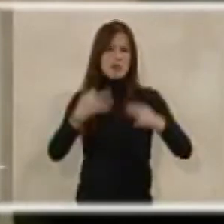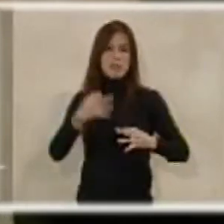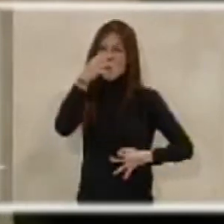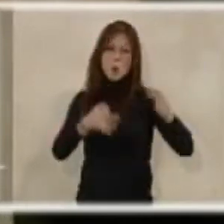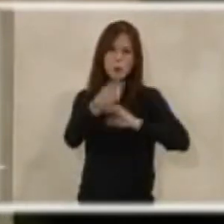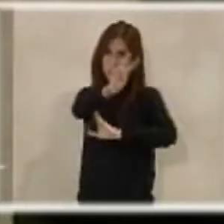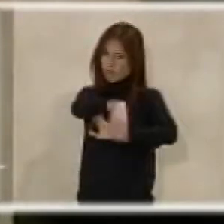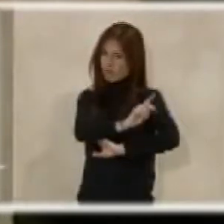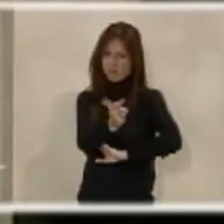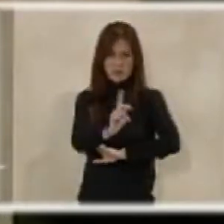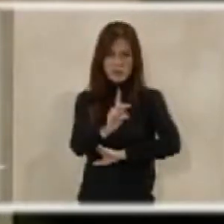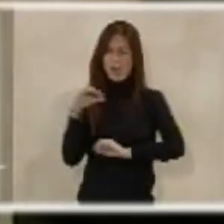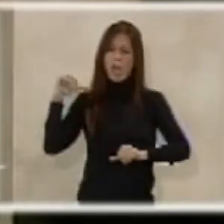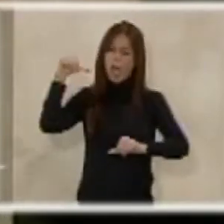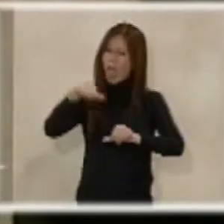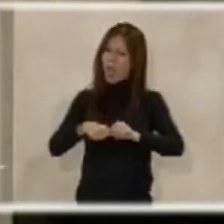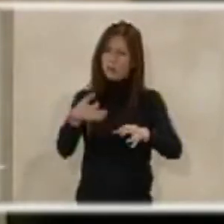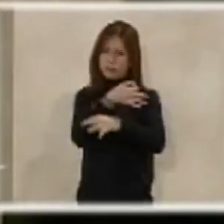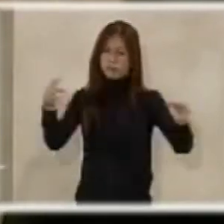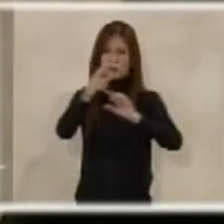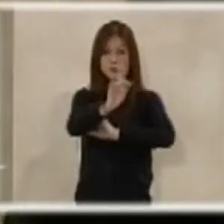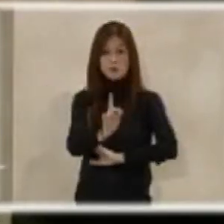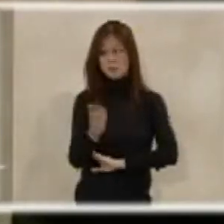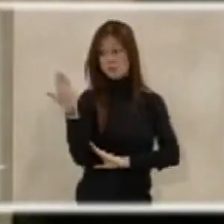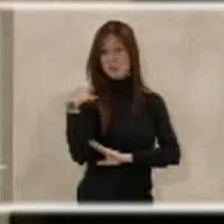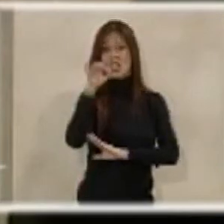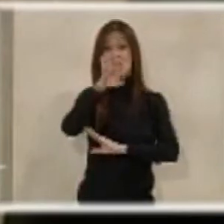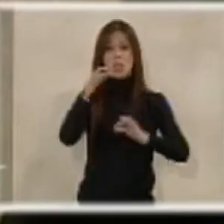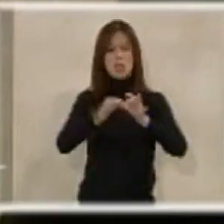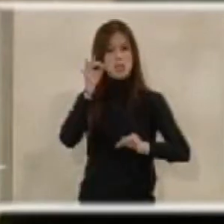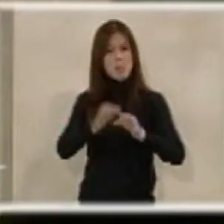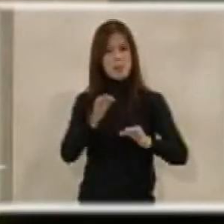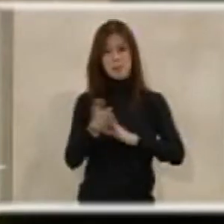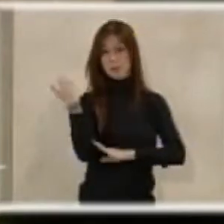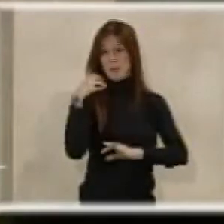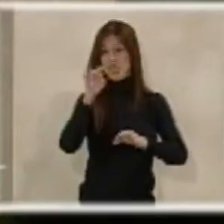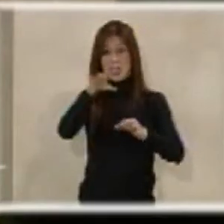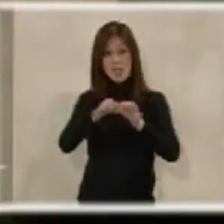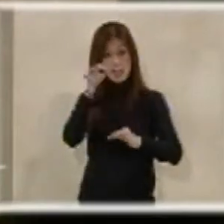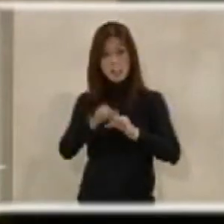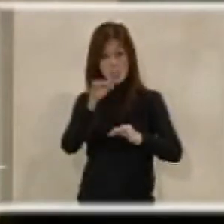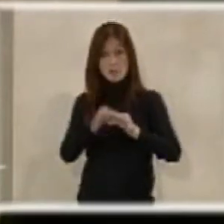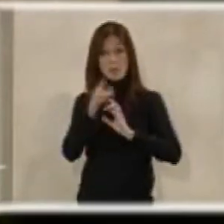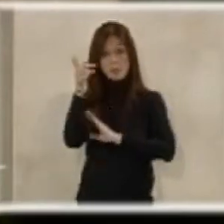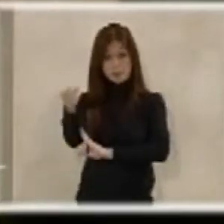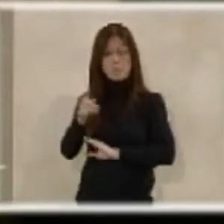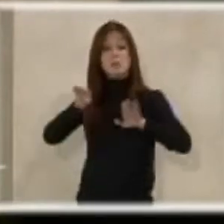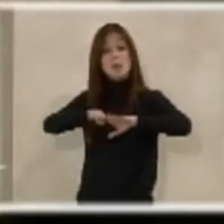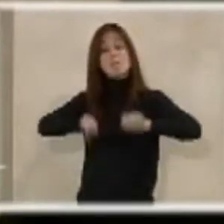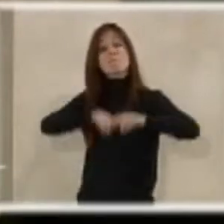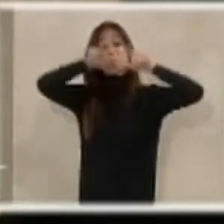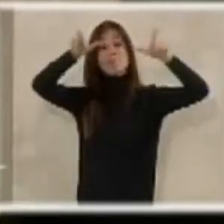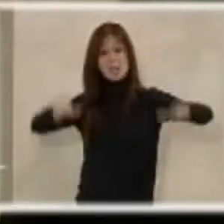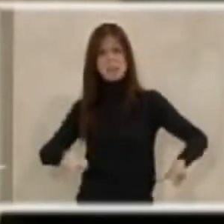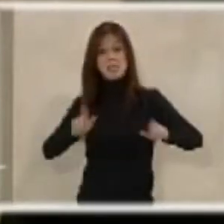inapropiada desde hace muchos años. Desde el pasado 15 de septiembre, la Mesa de Castilla y León, para la